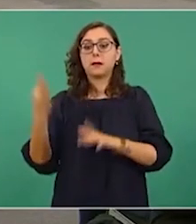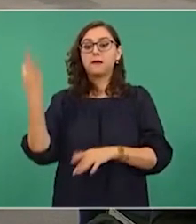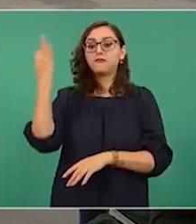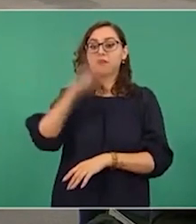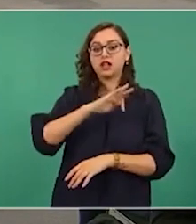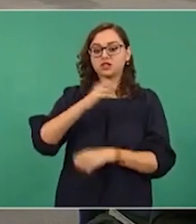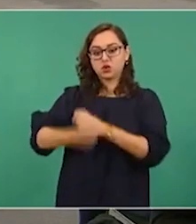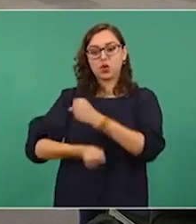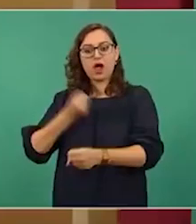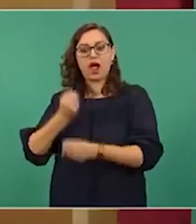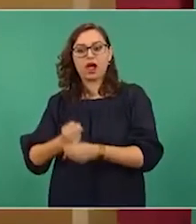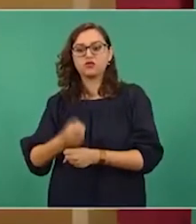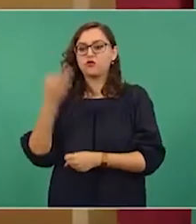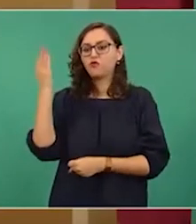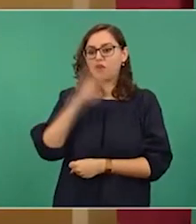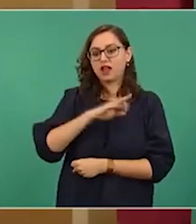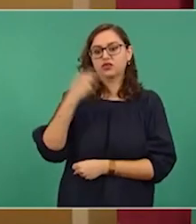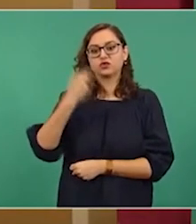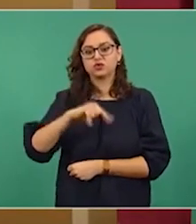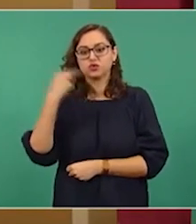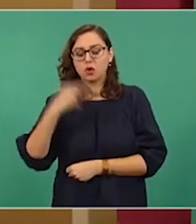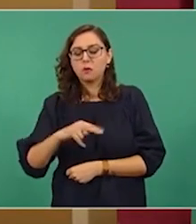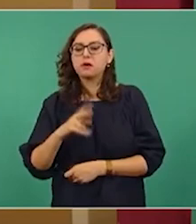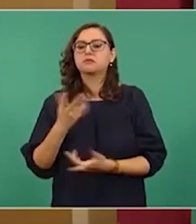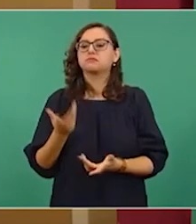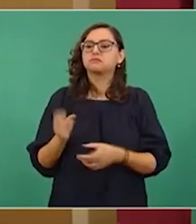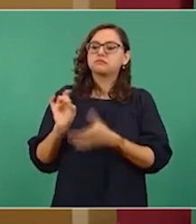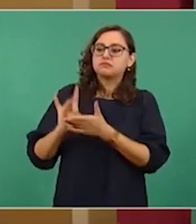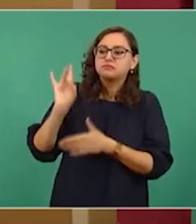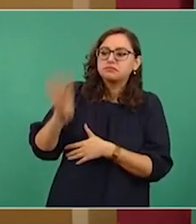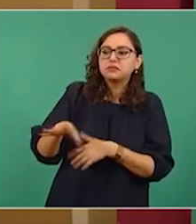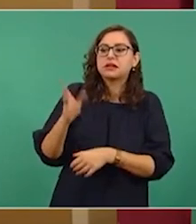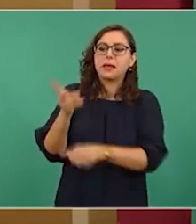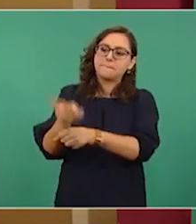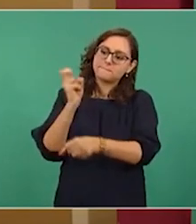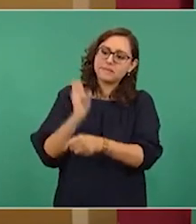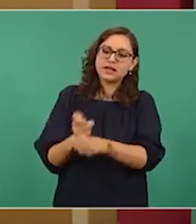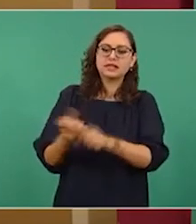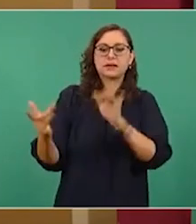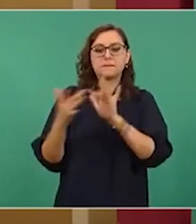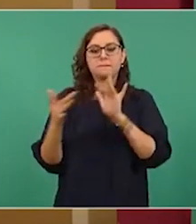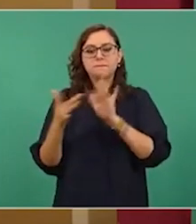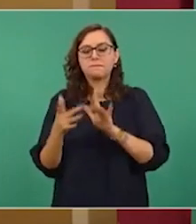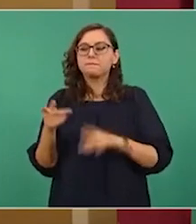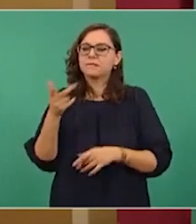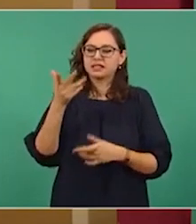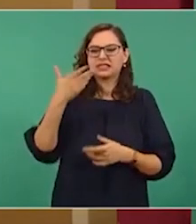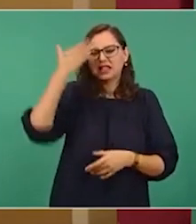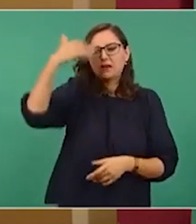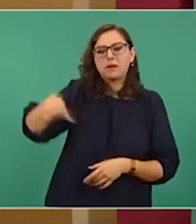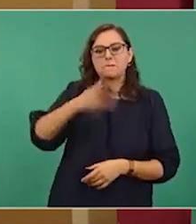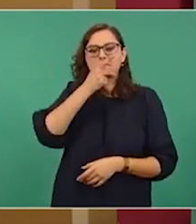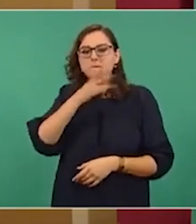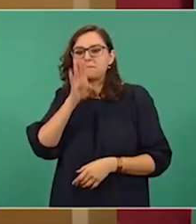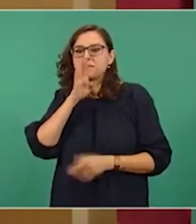hace llegar invitaciones privadas de madrugada o cuando están los padres trabajando,